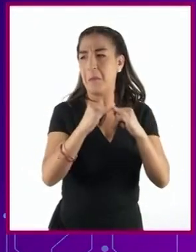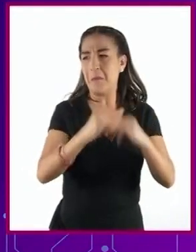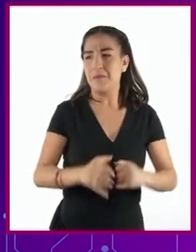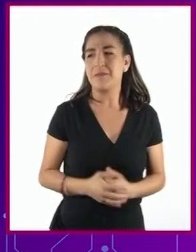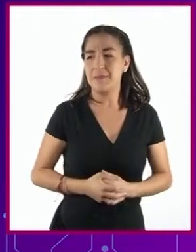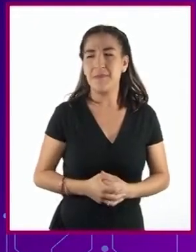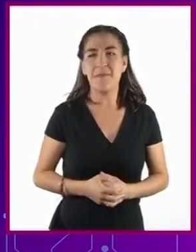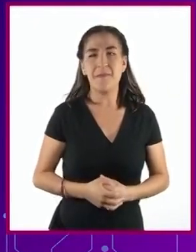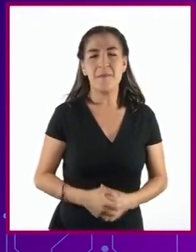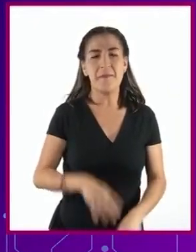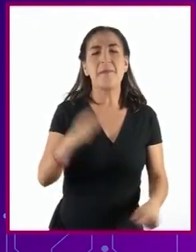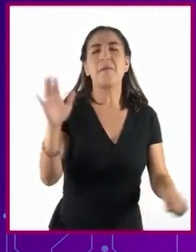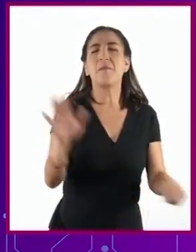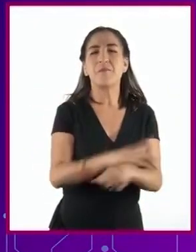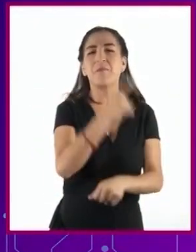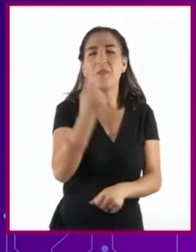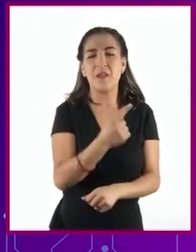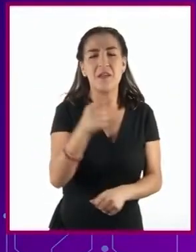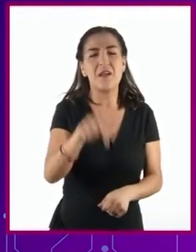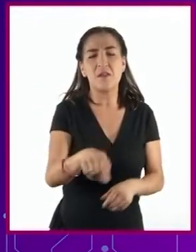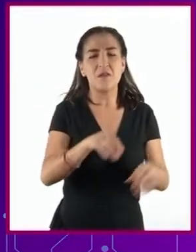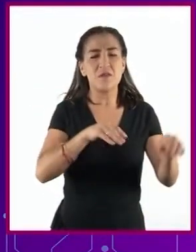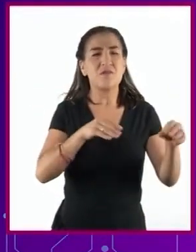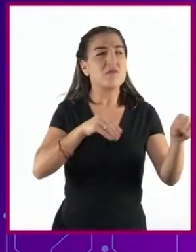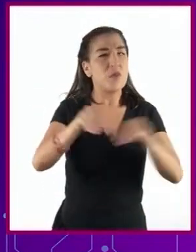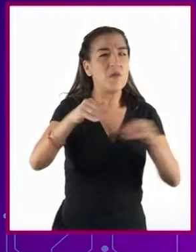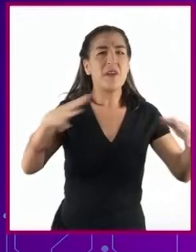La mayor parte de los movimientos